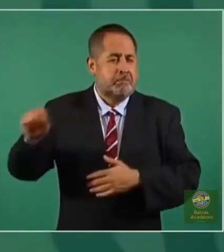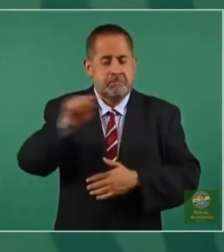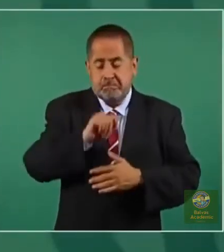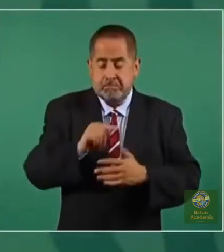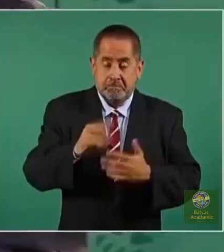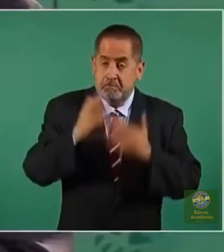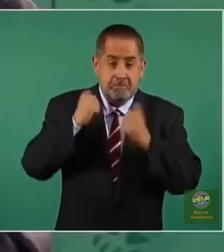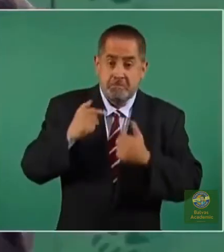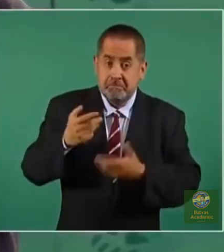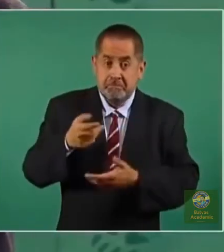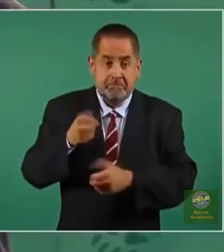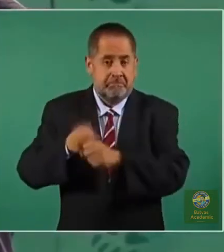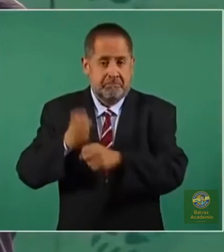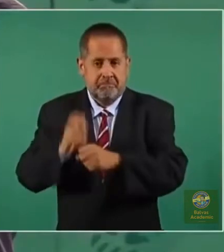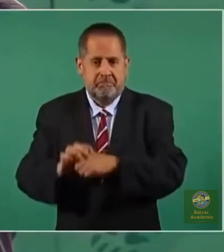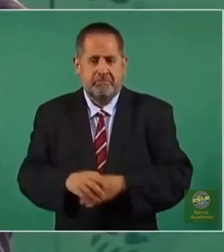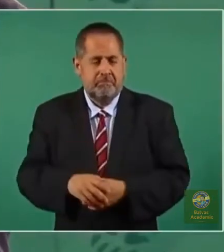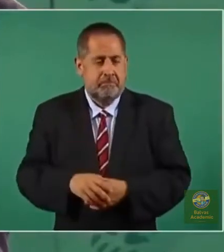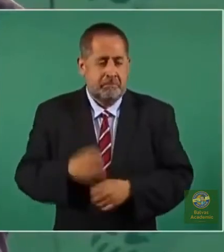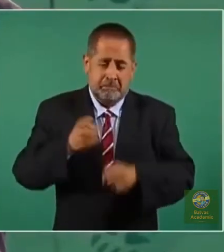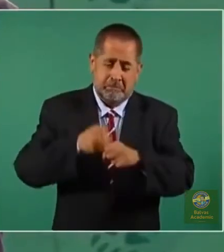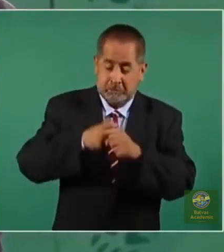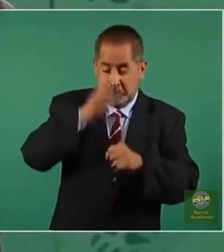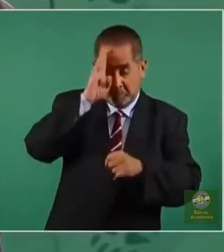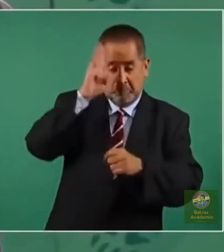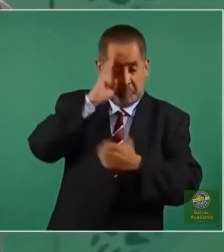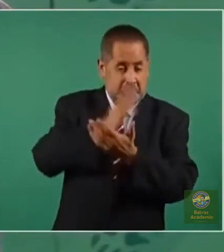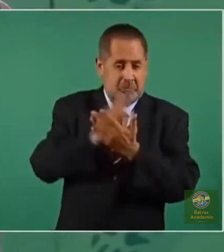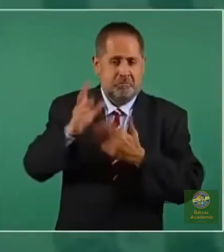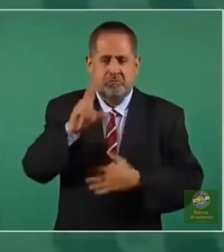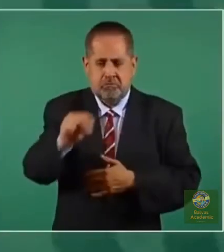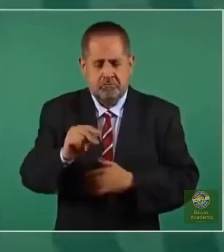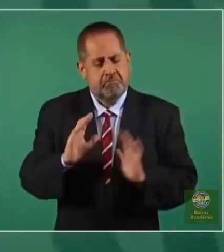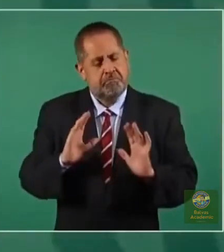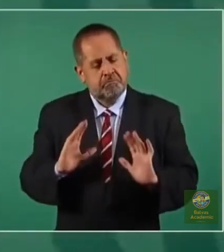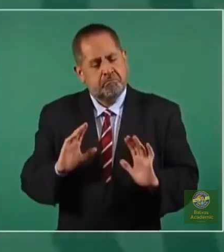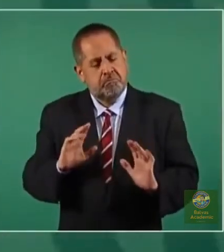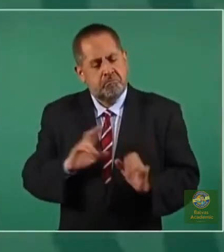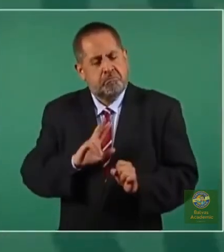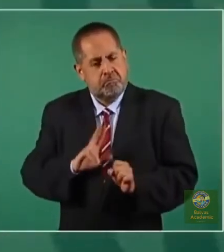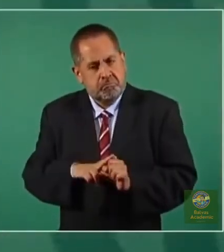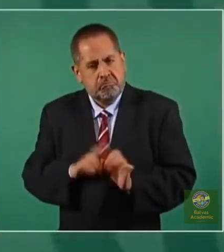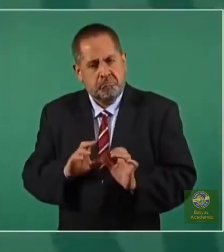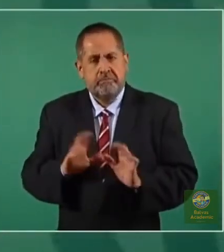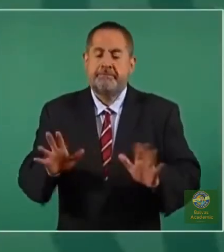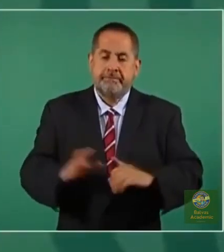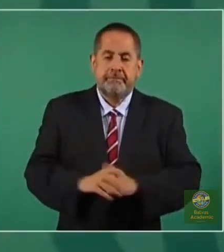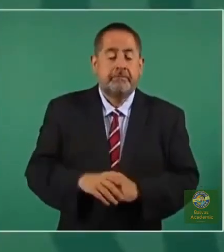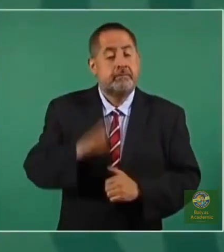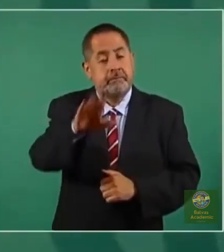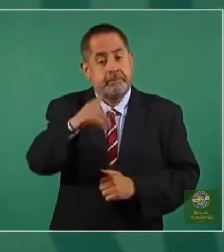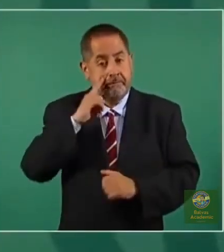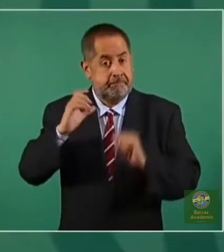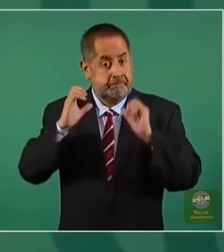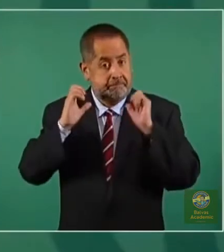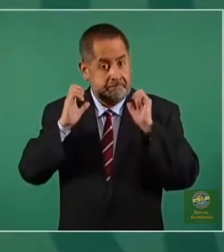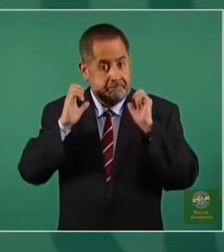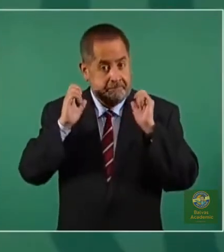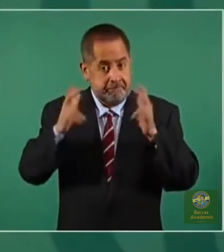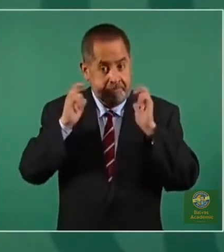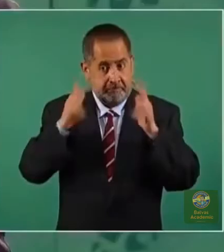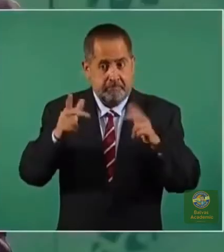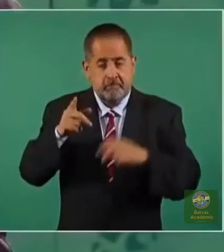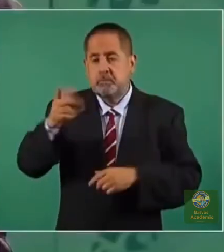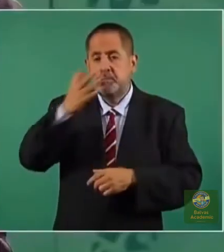Y nada con exceso, todo con moderación. Bueno, en Chiapas no son